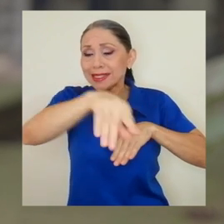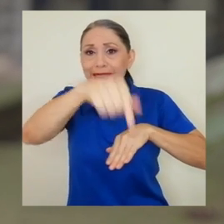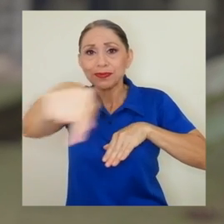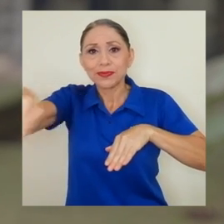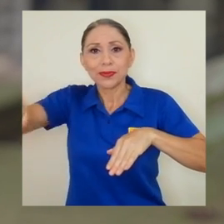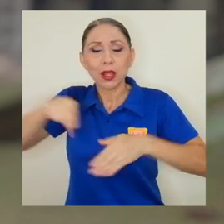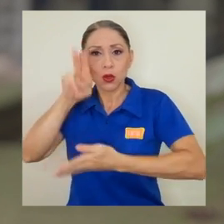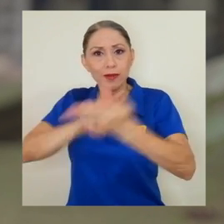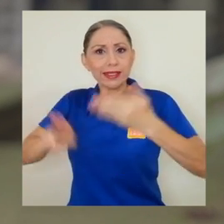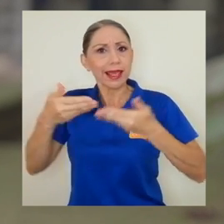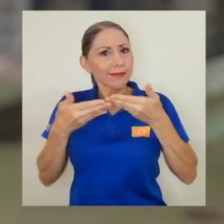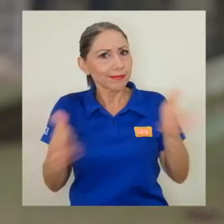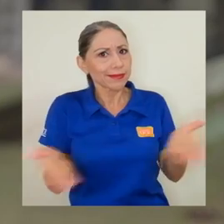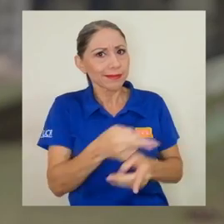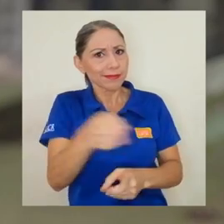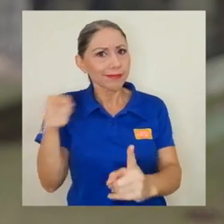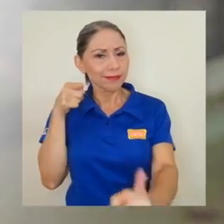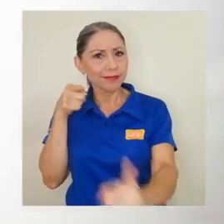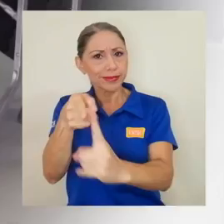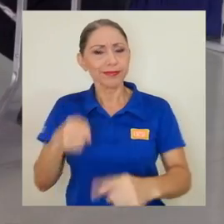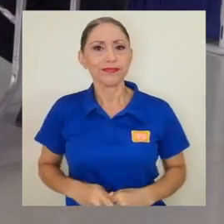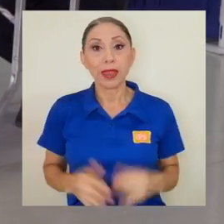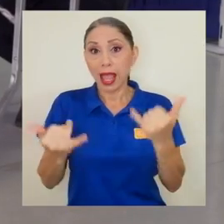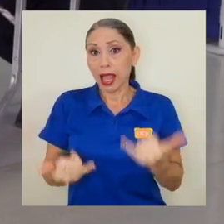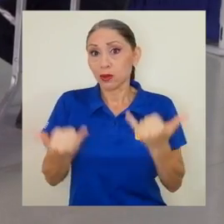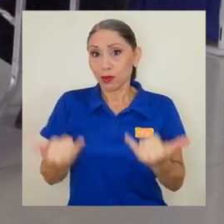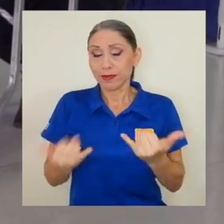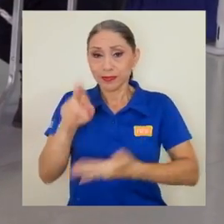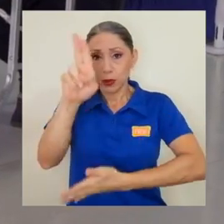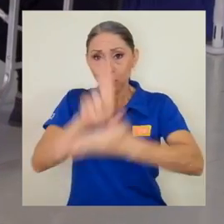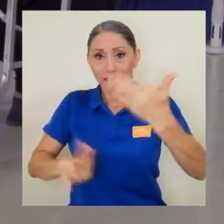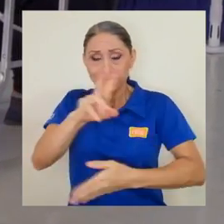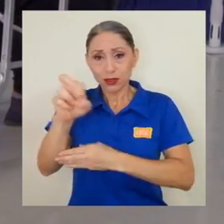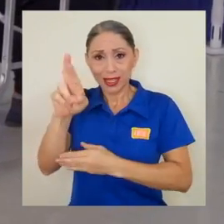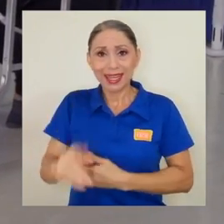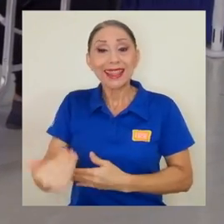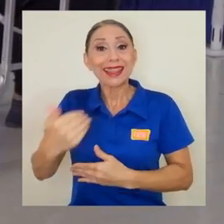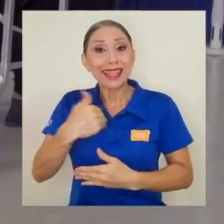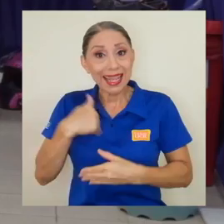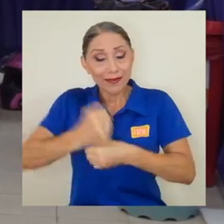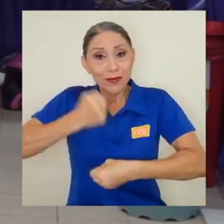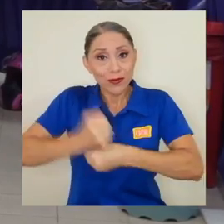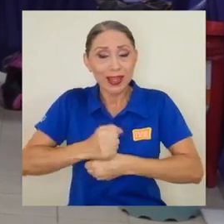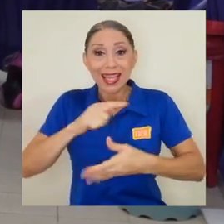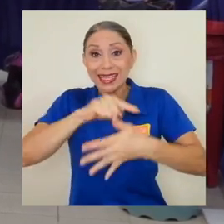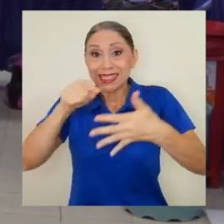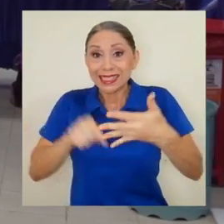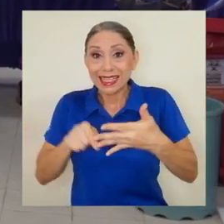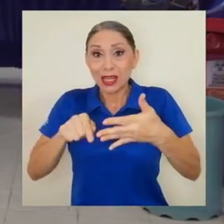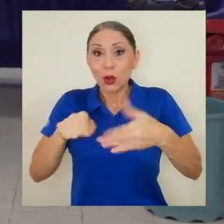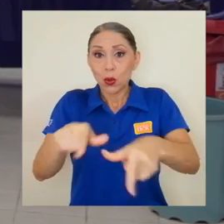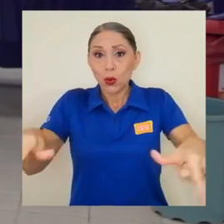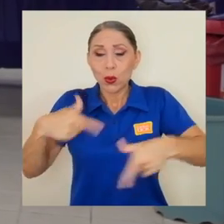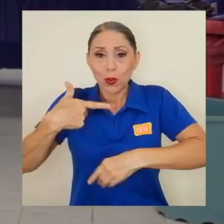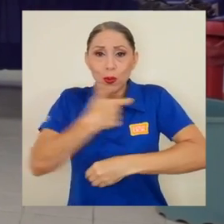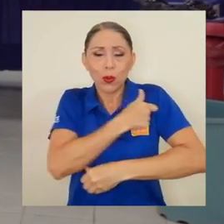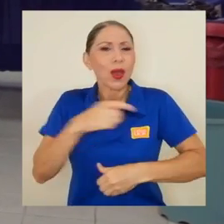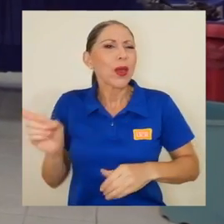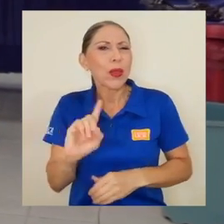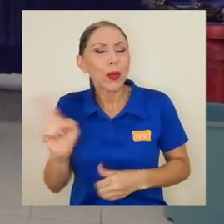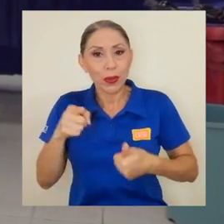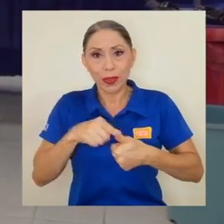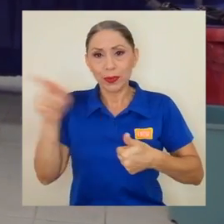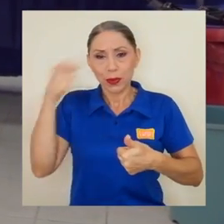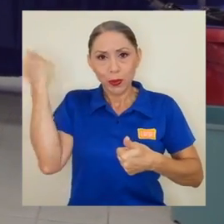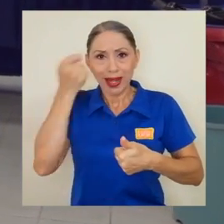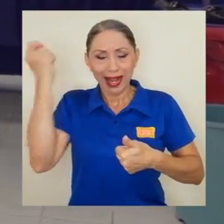están a disposición para este fin. Actualmente, la Universidad de Costa Rica tiene en funcionamiento cinco centros de vacunación ubicados en